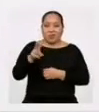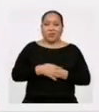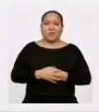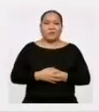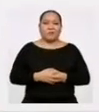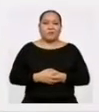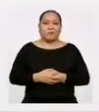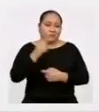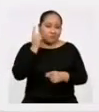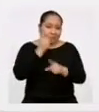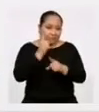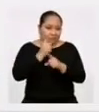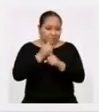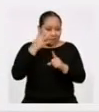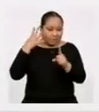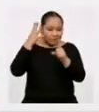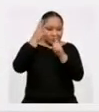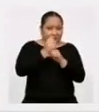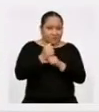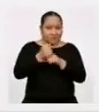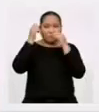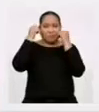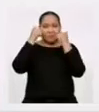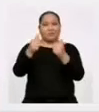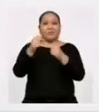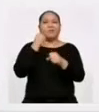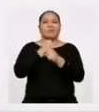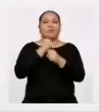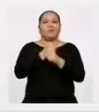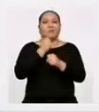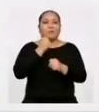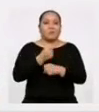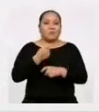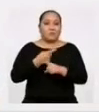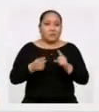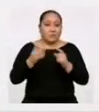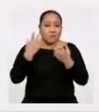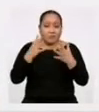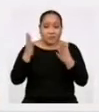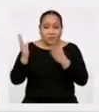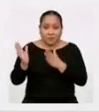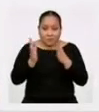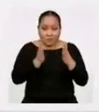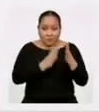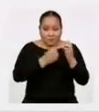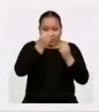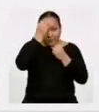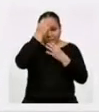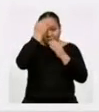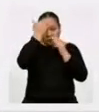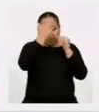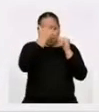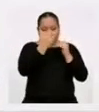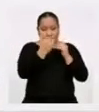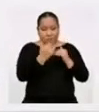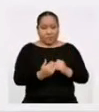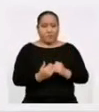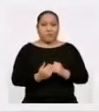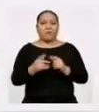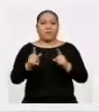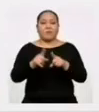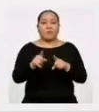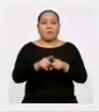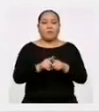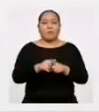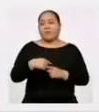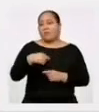Correcto Lo lograste Lo Hiciste un gran trabajo Pero ya que ordenaste los datos en forma decreciente E incluso